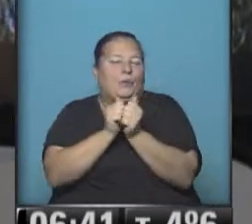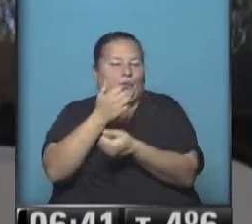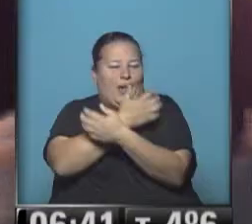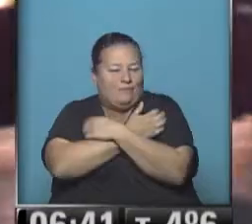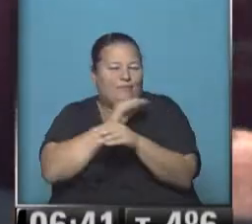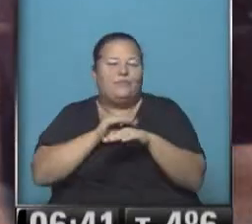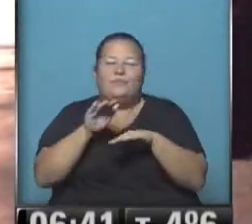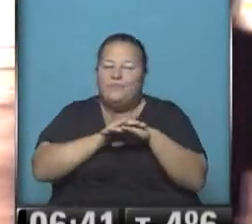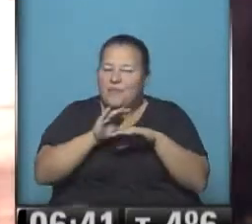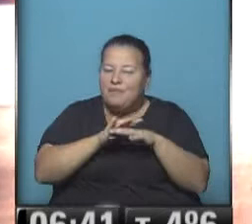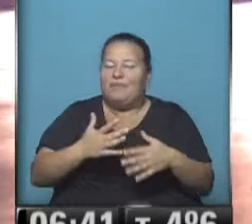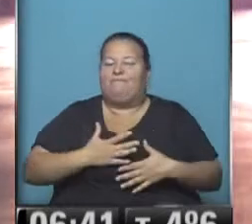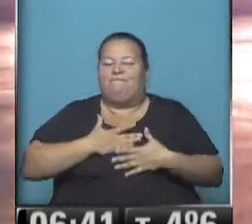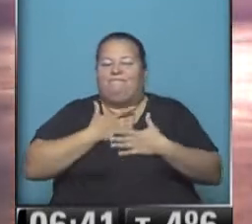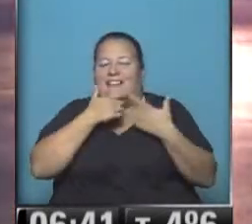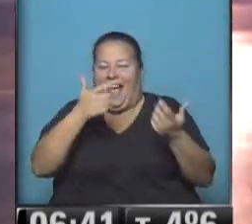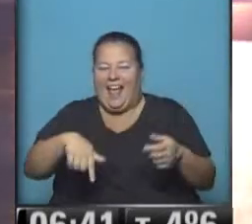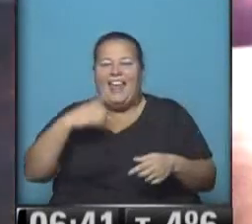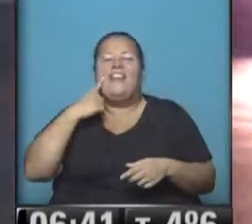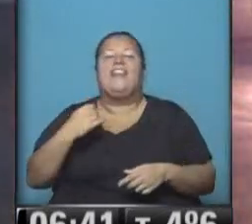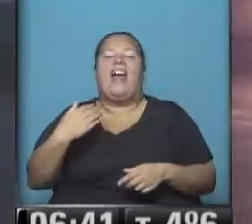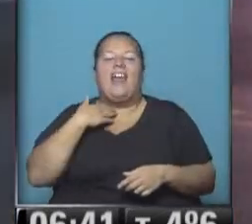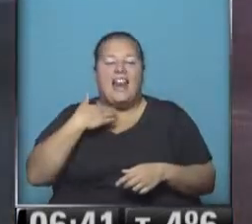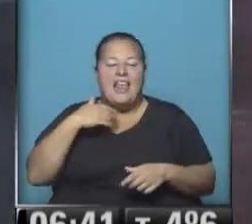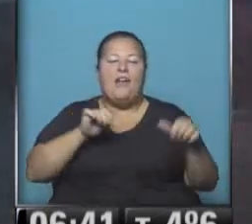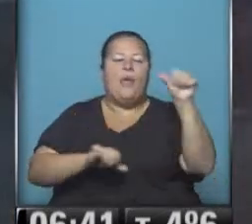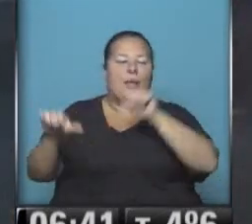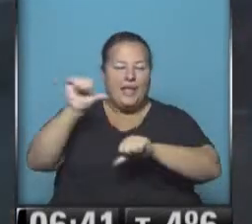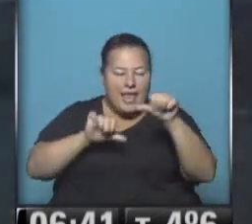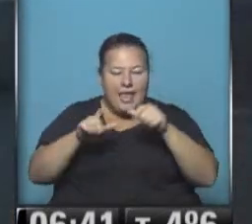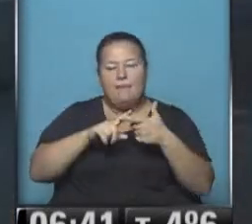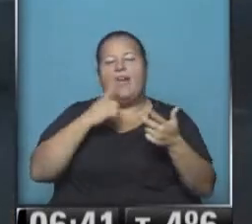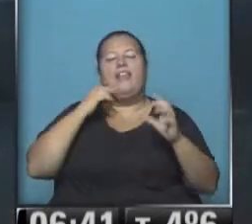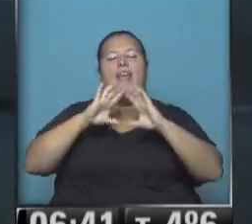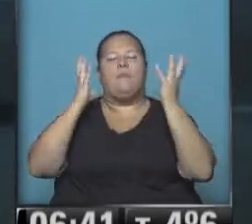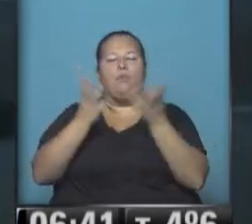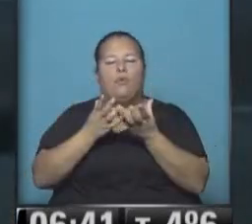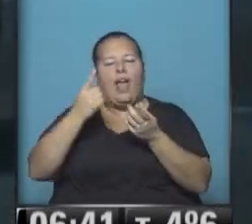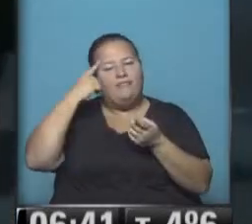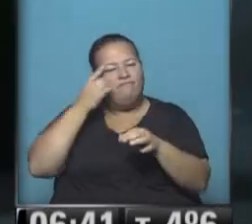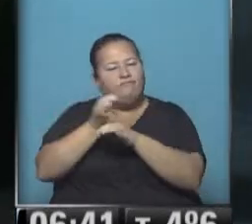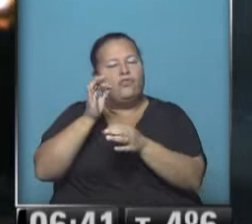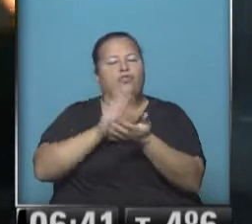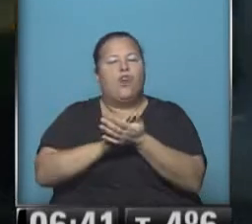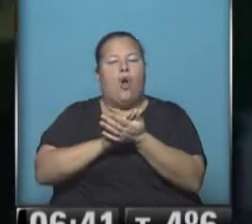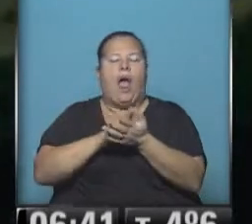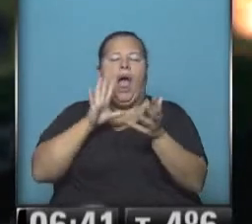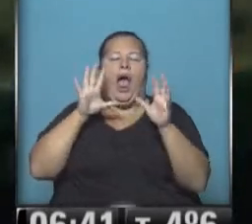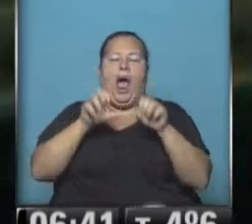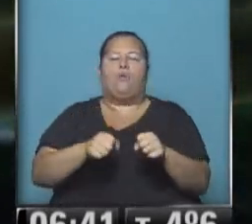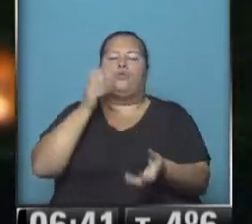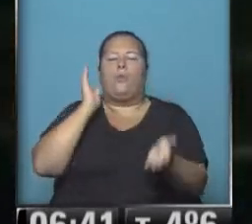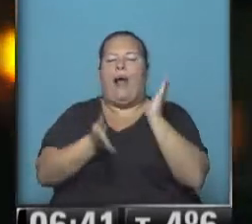así nos damos muchísimo calor en el Día del Libro, del Bioquímico, Día Mundial de la Toma de Conciencia del Abulso y